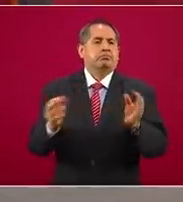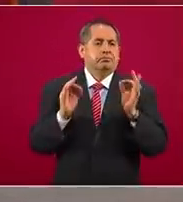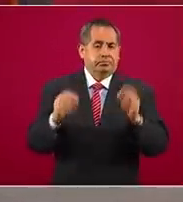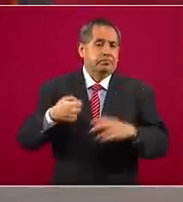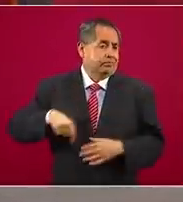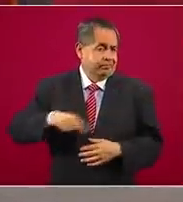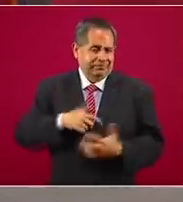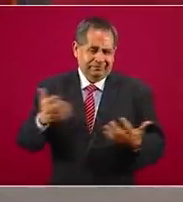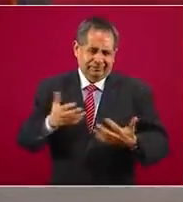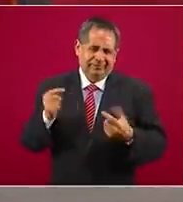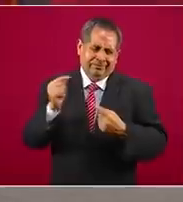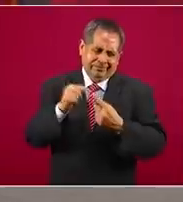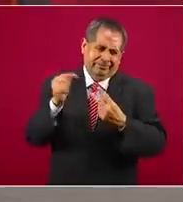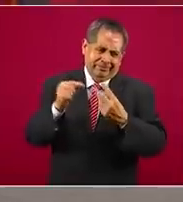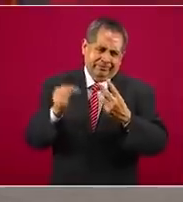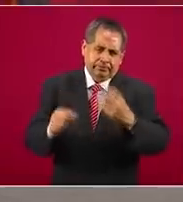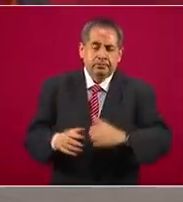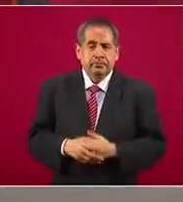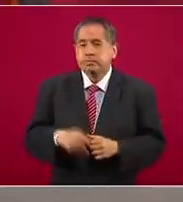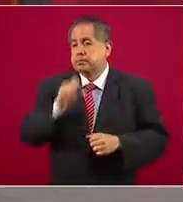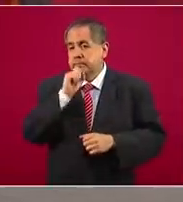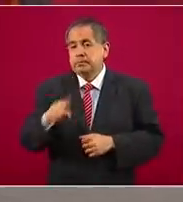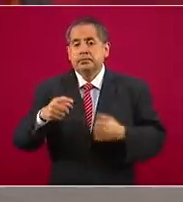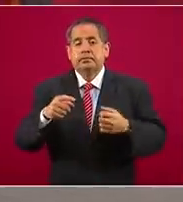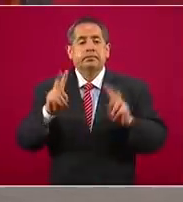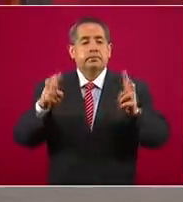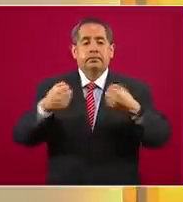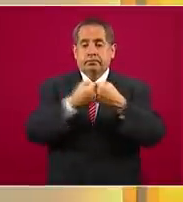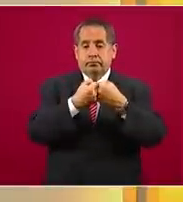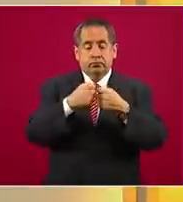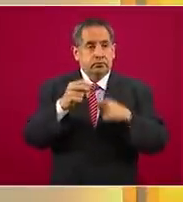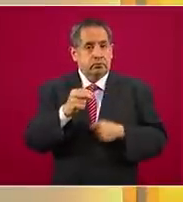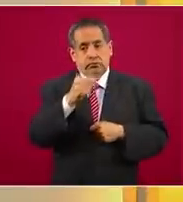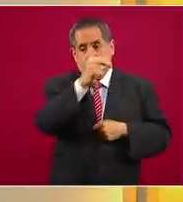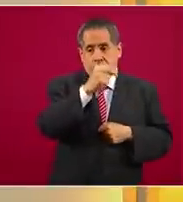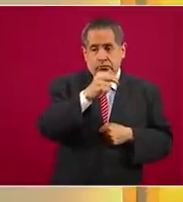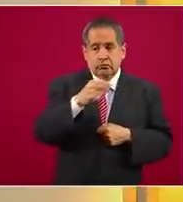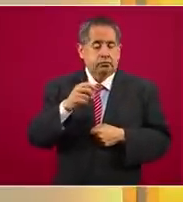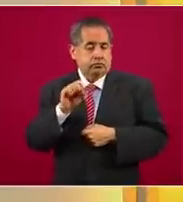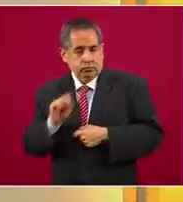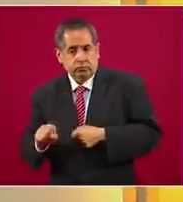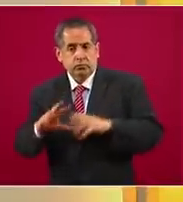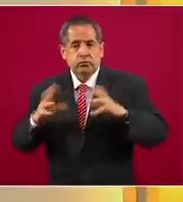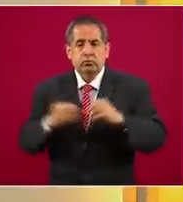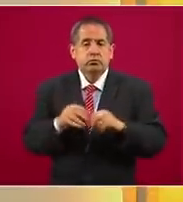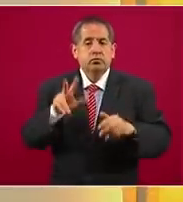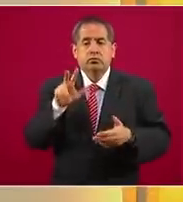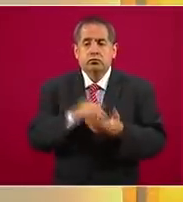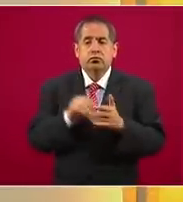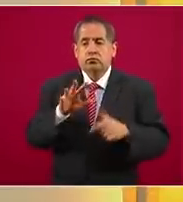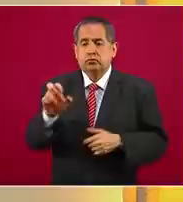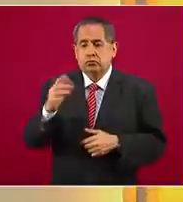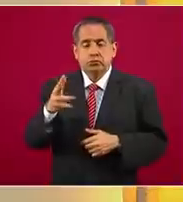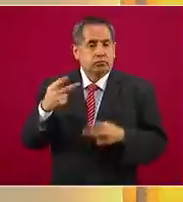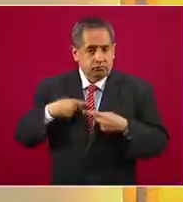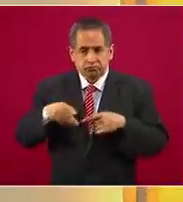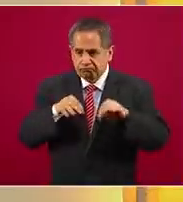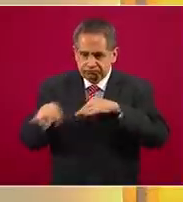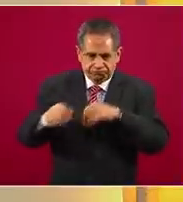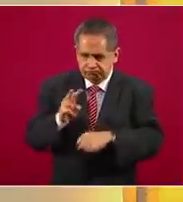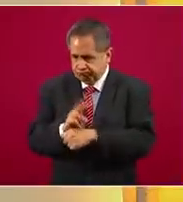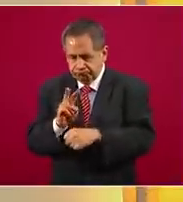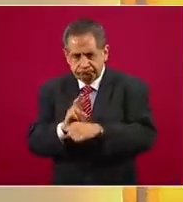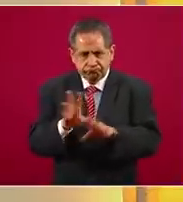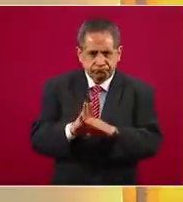En el plan Migrante Frontera Norte y Sur tenemos ocho mil 850 elementos trabajando ahí